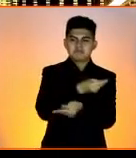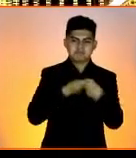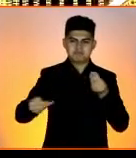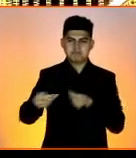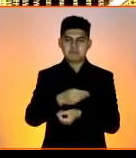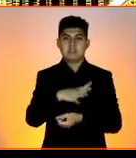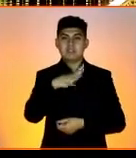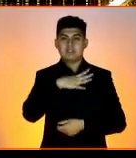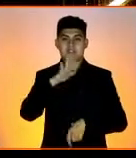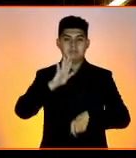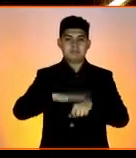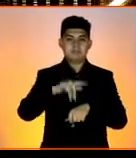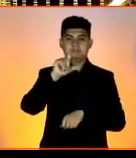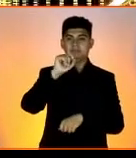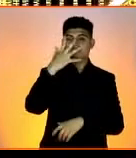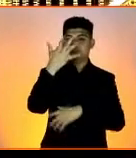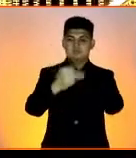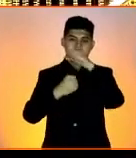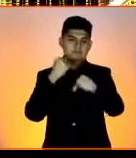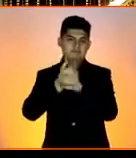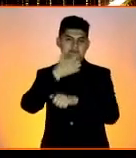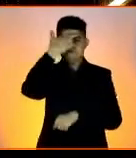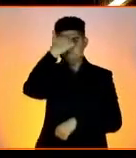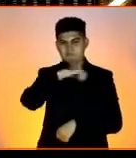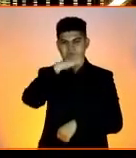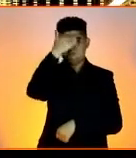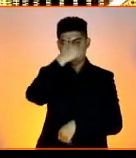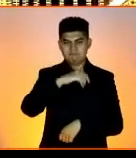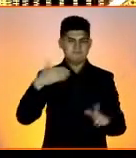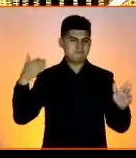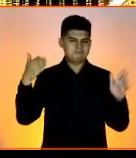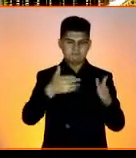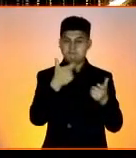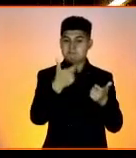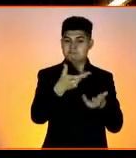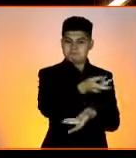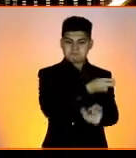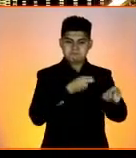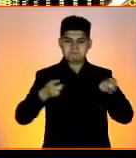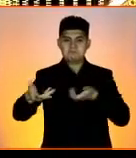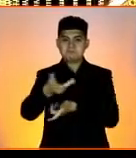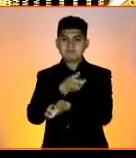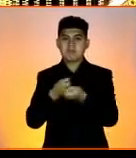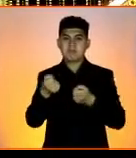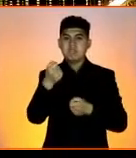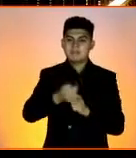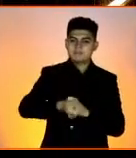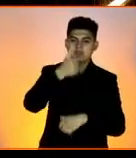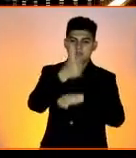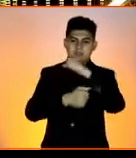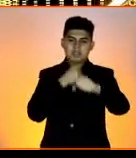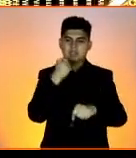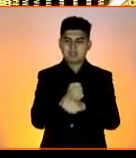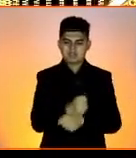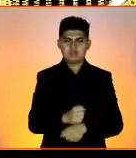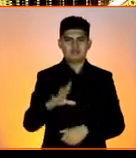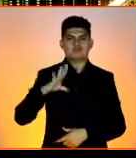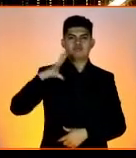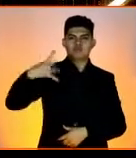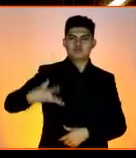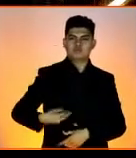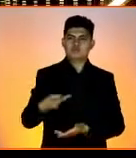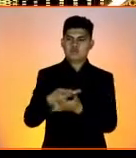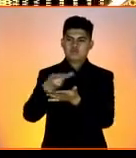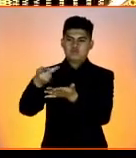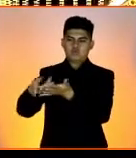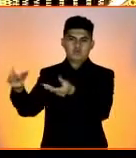la cual cuenta con más de 25 años de experiencia en el sector financiero. Y este es nuestro primer año en el cual orgullosamente recibimos